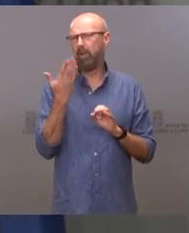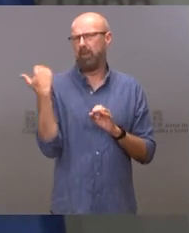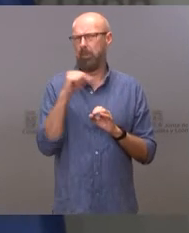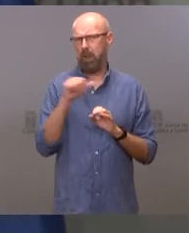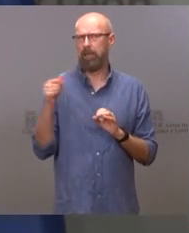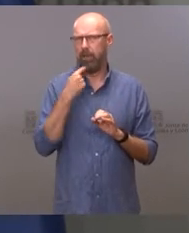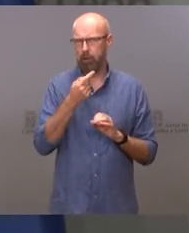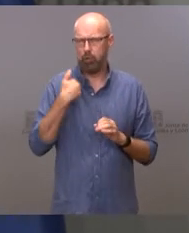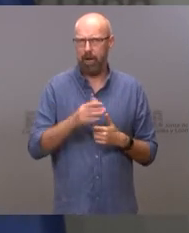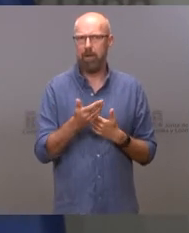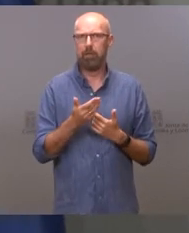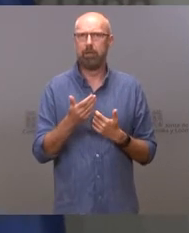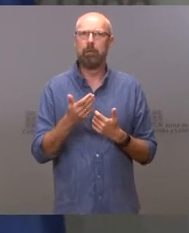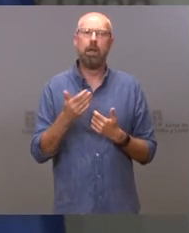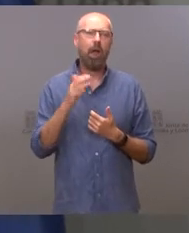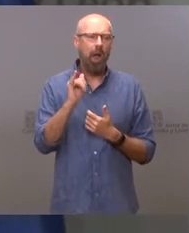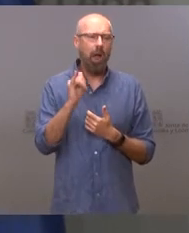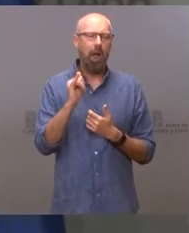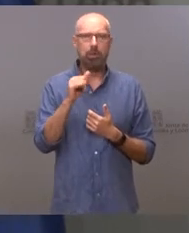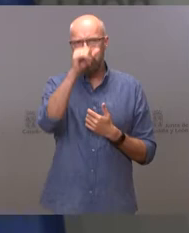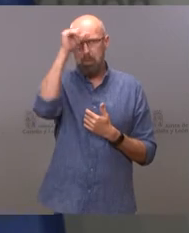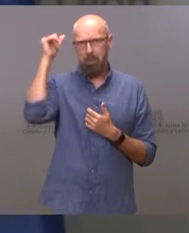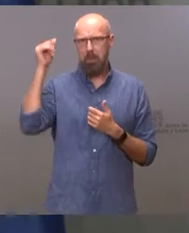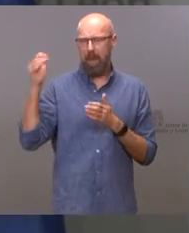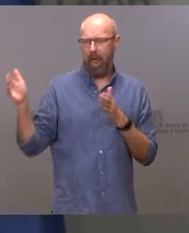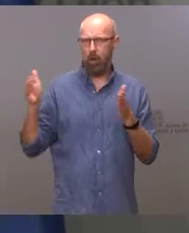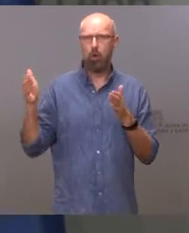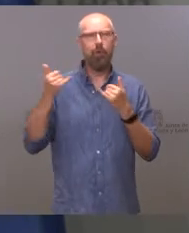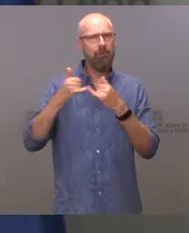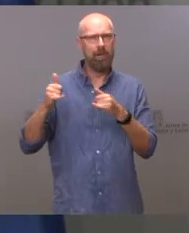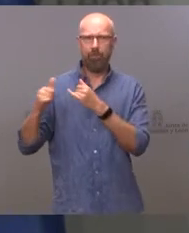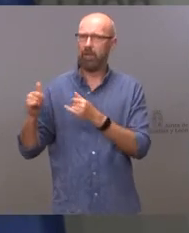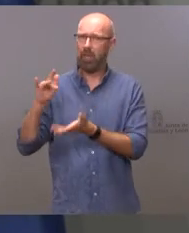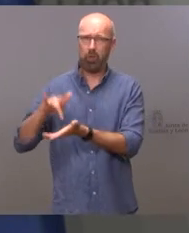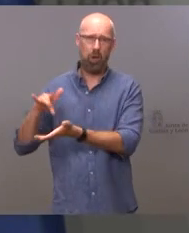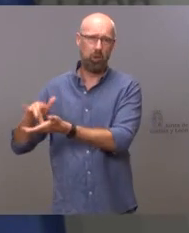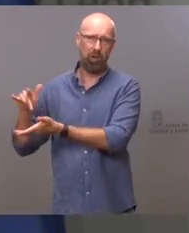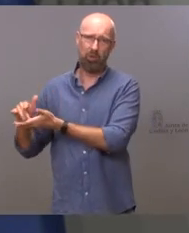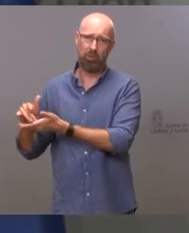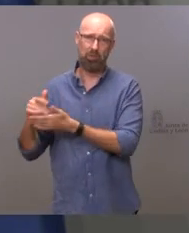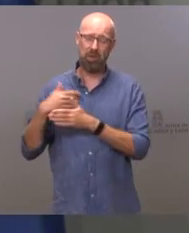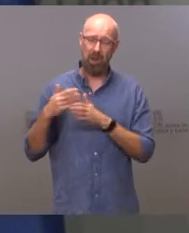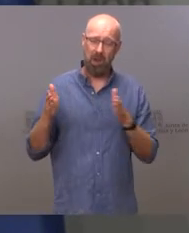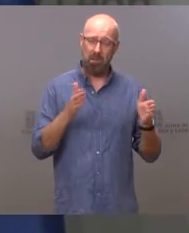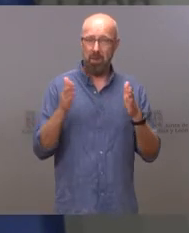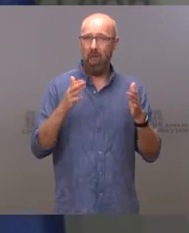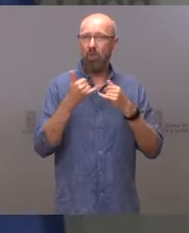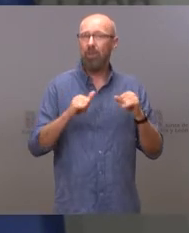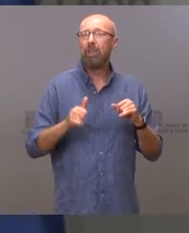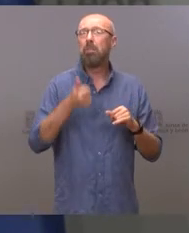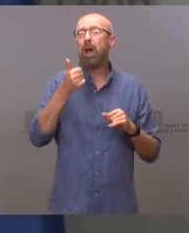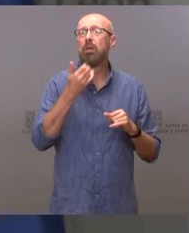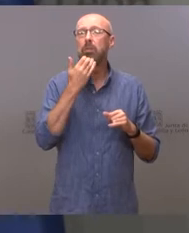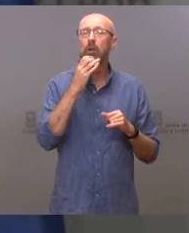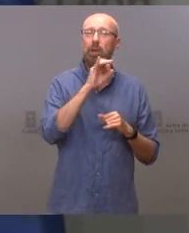ha habido periodos de fiestas durante todo el verano, probablemente el periodo de fiestas más intenso en la comunidad es el 15 de agosto, es el entorno